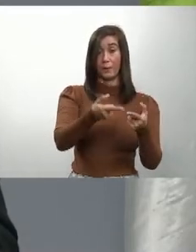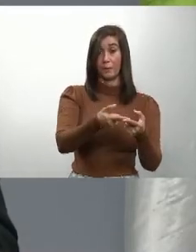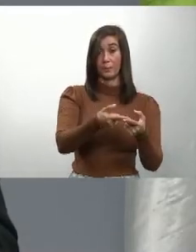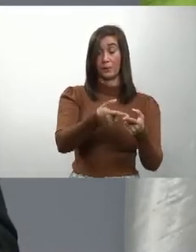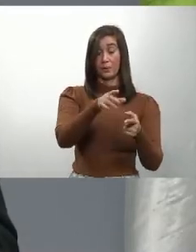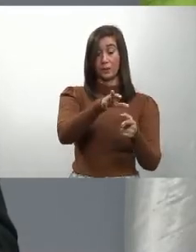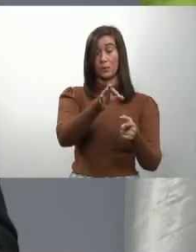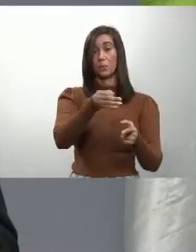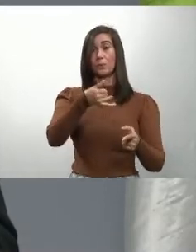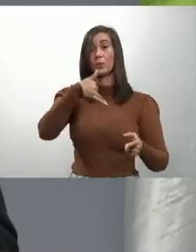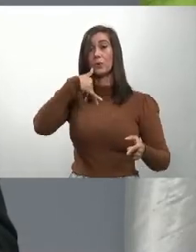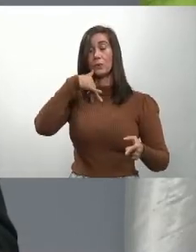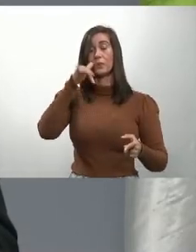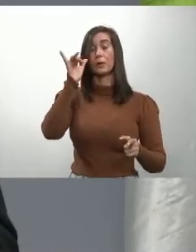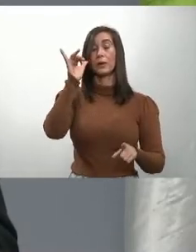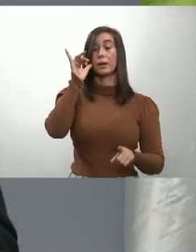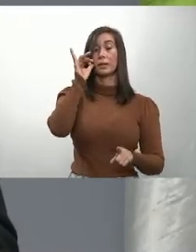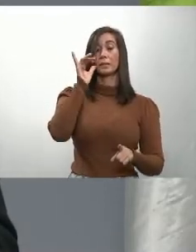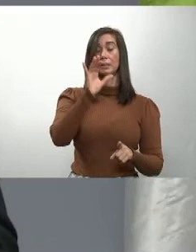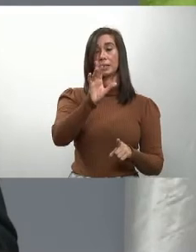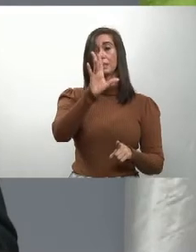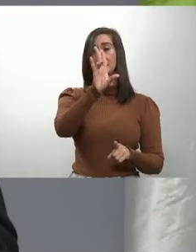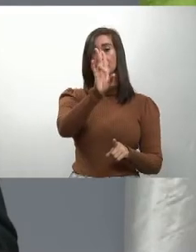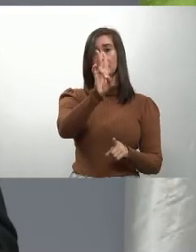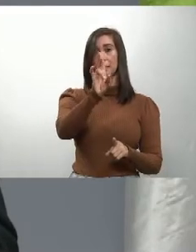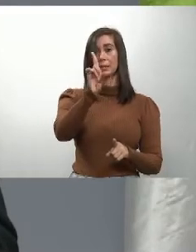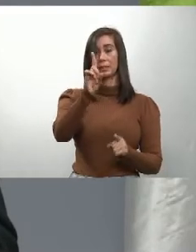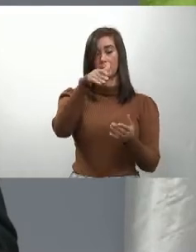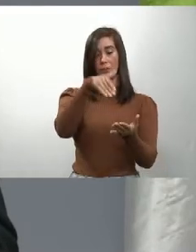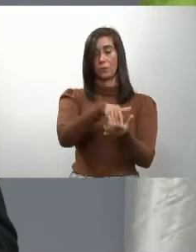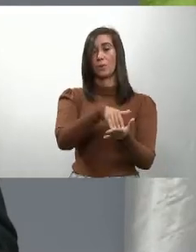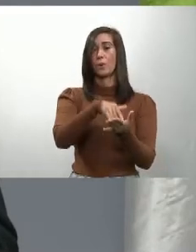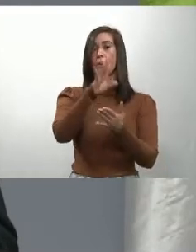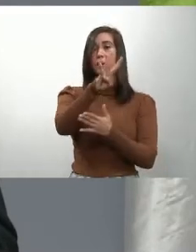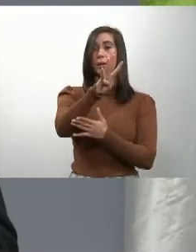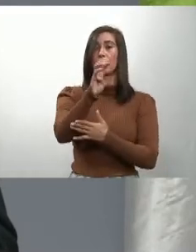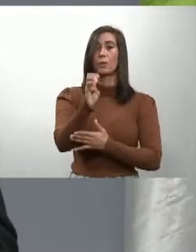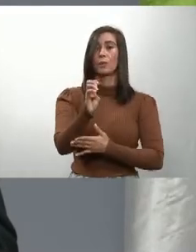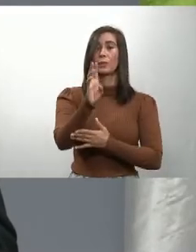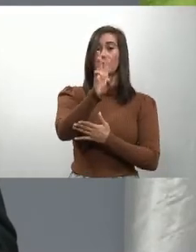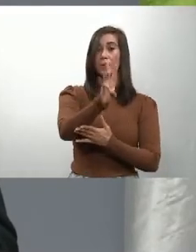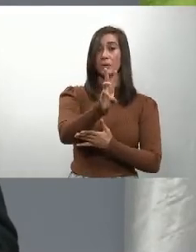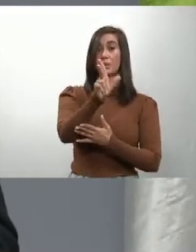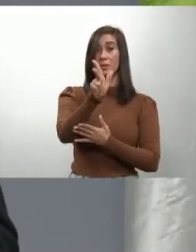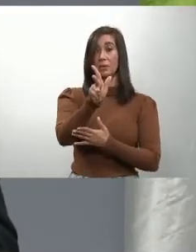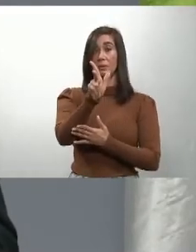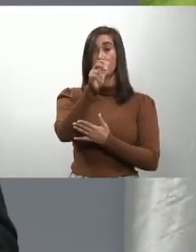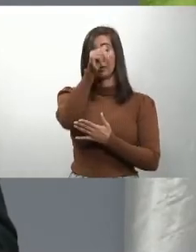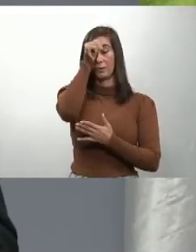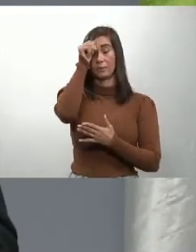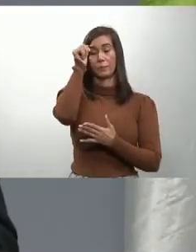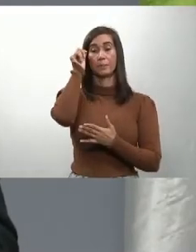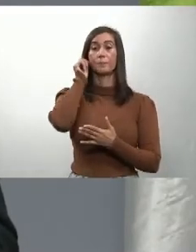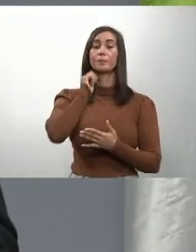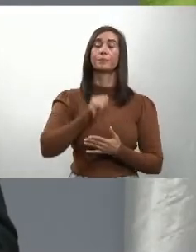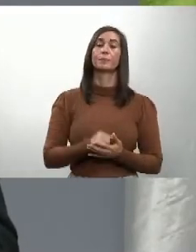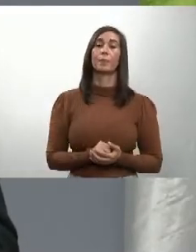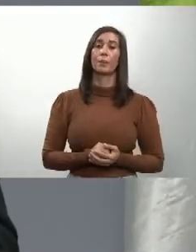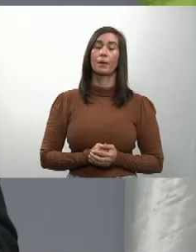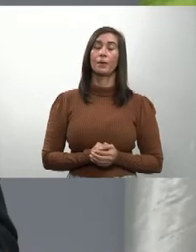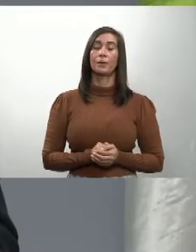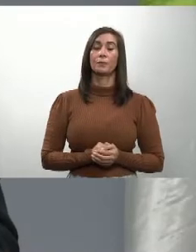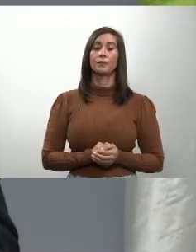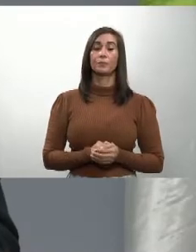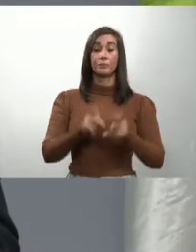ayer se confirmaron 71.463. El número